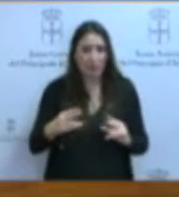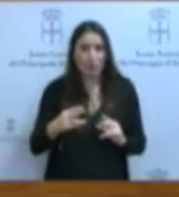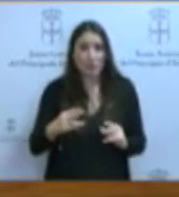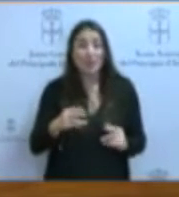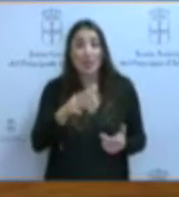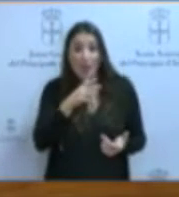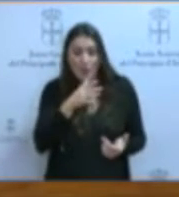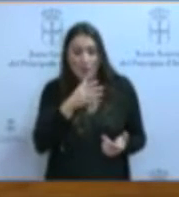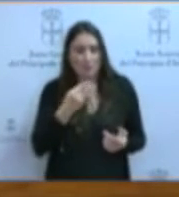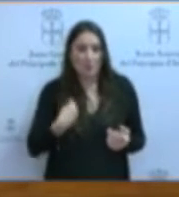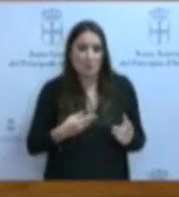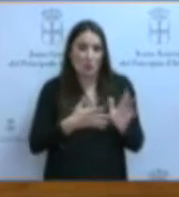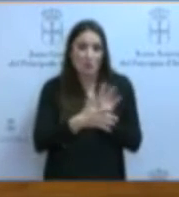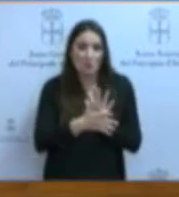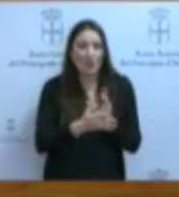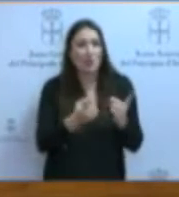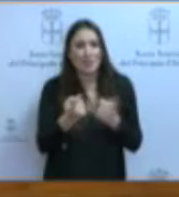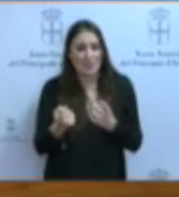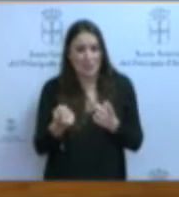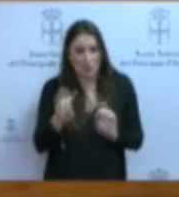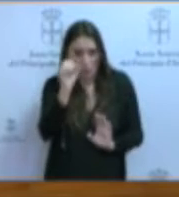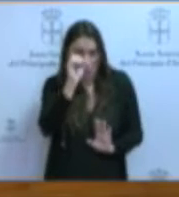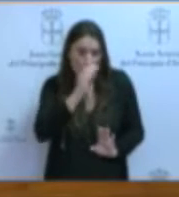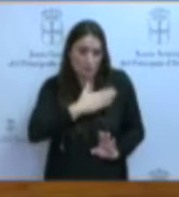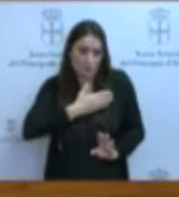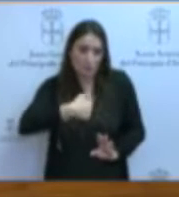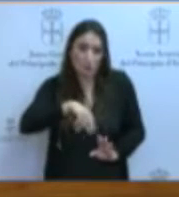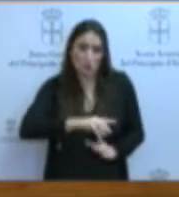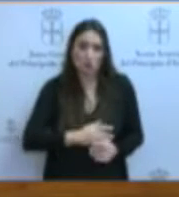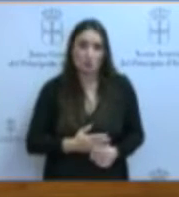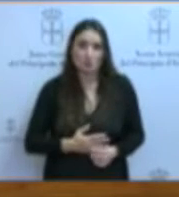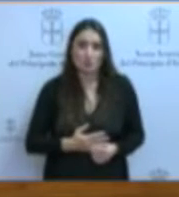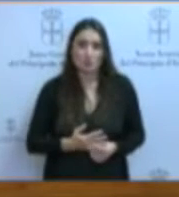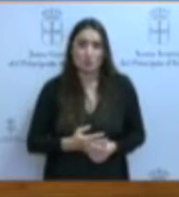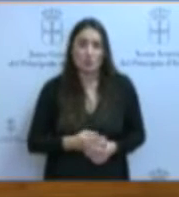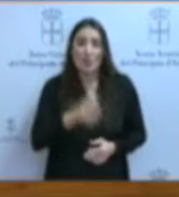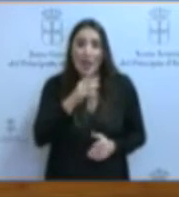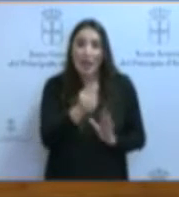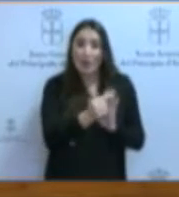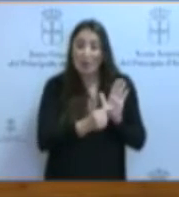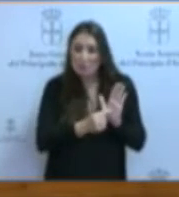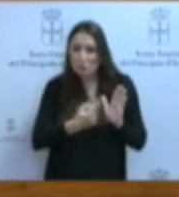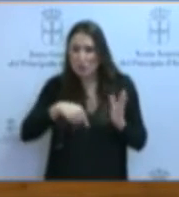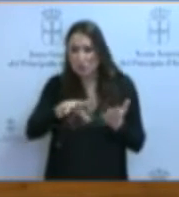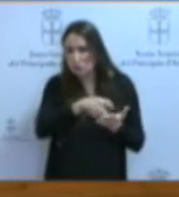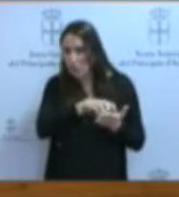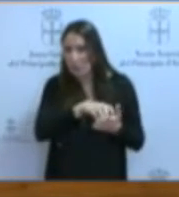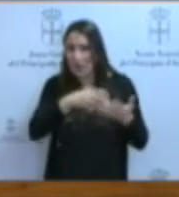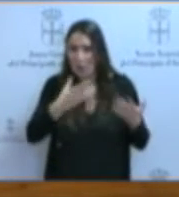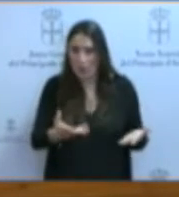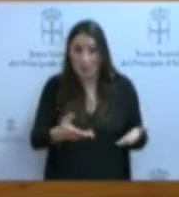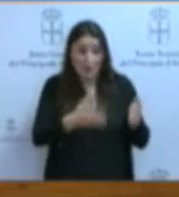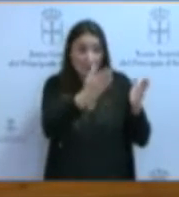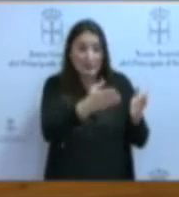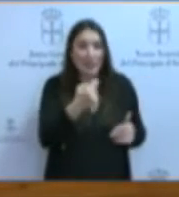acabo de comentar y, como digo, muy necesaria bajo nuestro punto de vista. Vamos ahora con los puntos que nos generan más dudas. Plantean